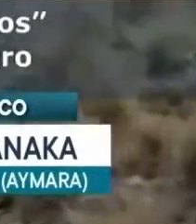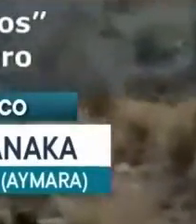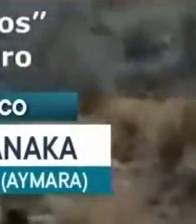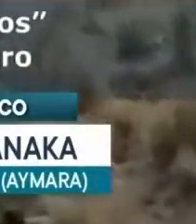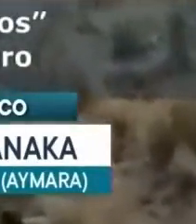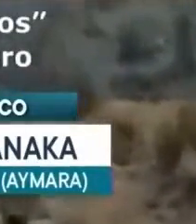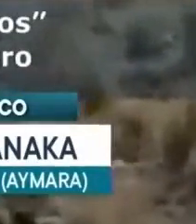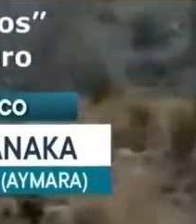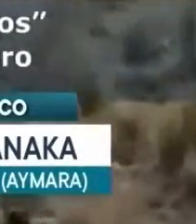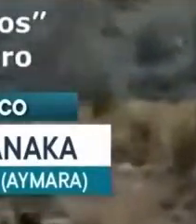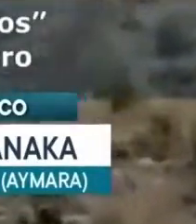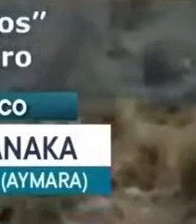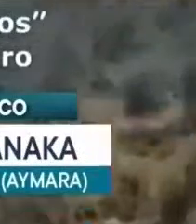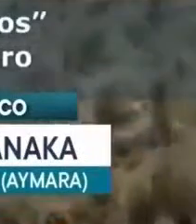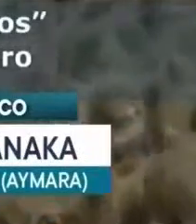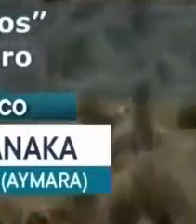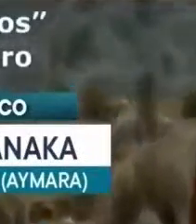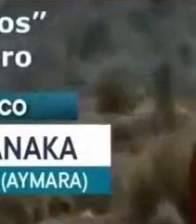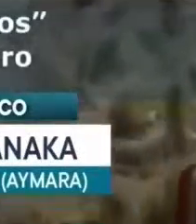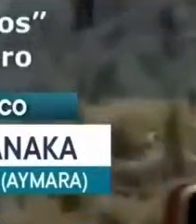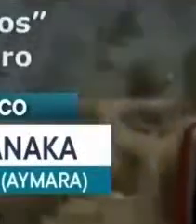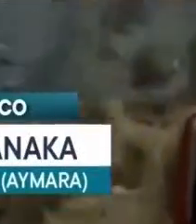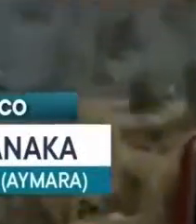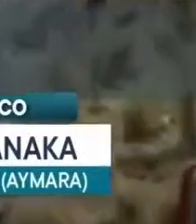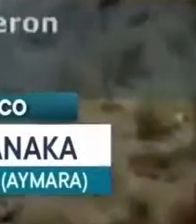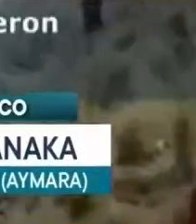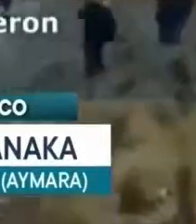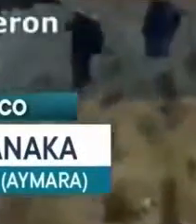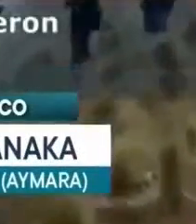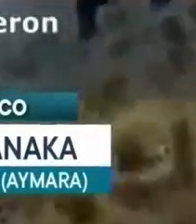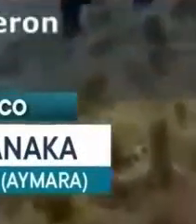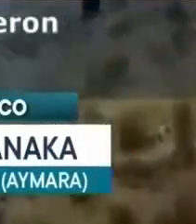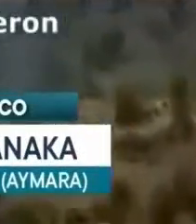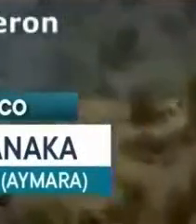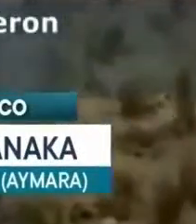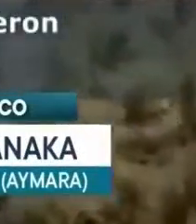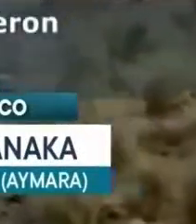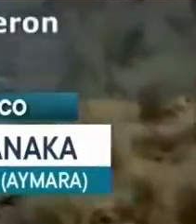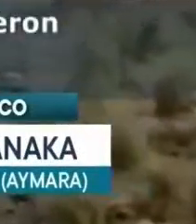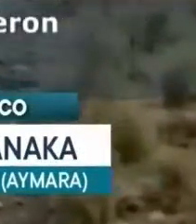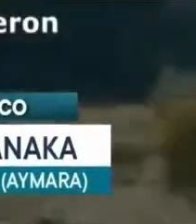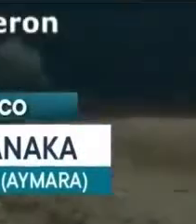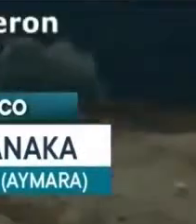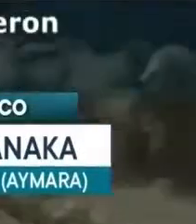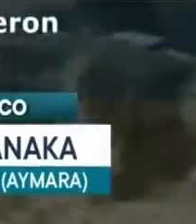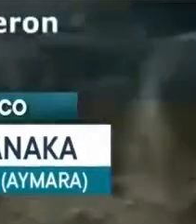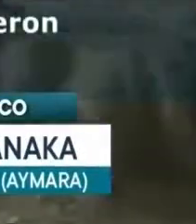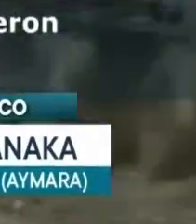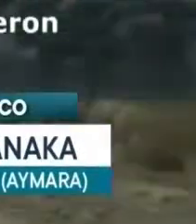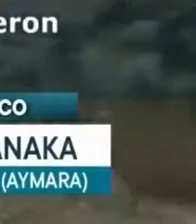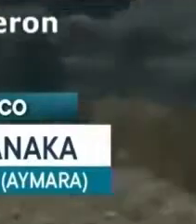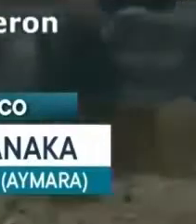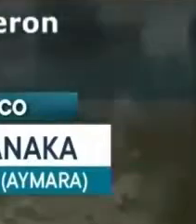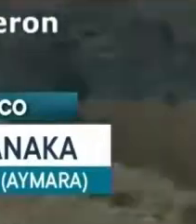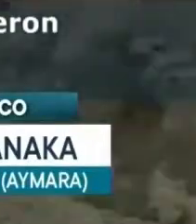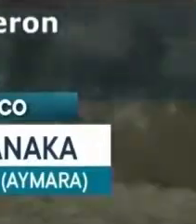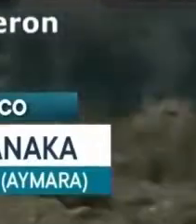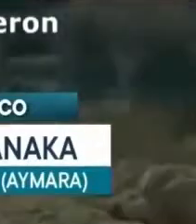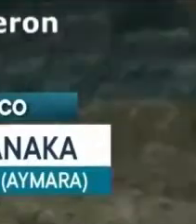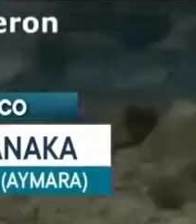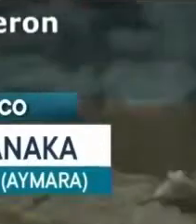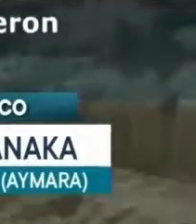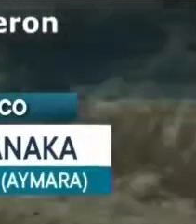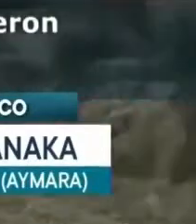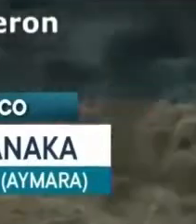jistarakabjiwa. BCM, ukataipitpatsha, patunka, bayani, uka, kipgraki, patunka, kimsatanzone, oronakasana, kiri, akiri, pasirakasaja,